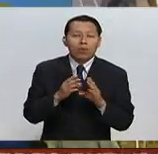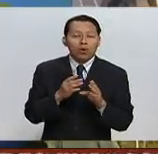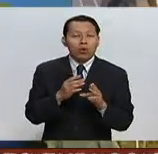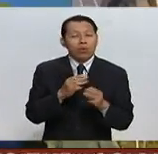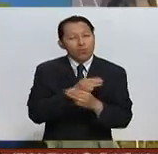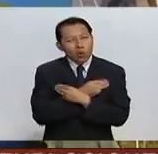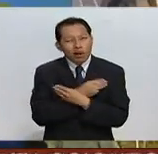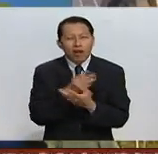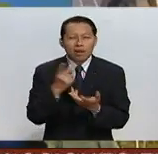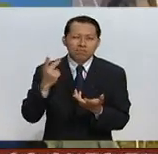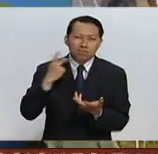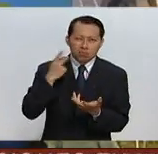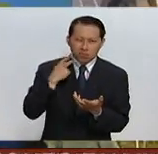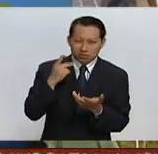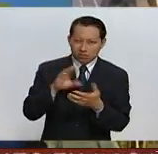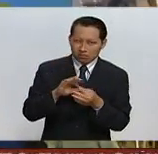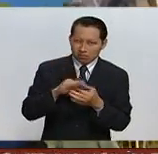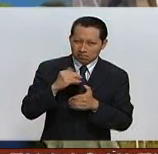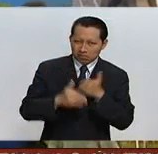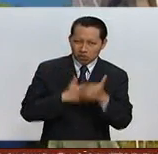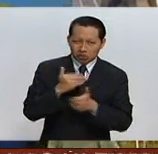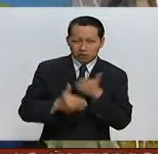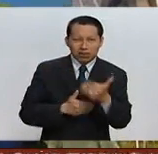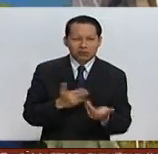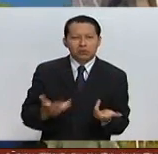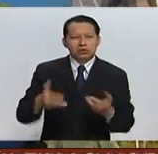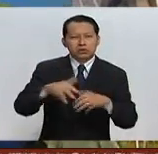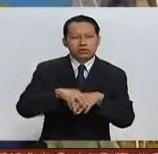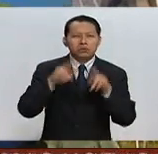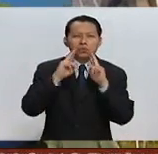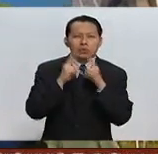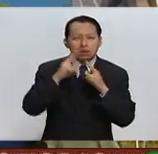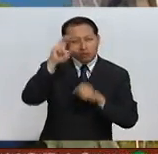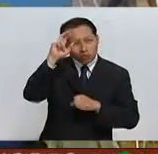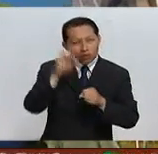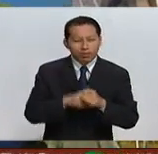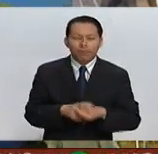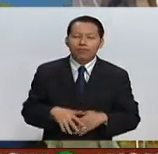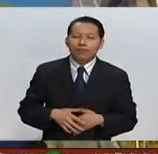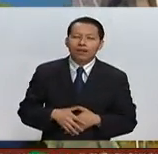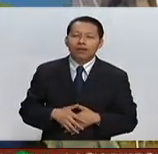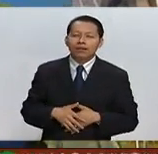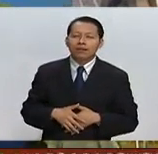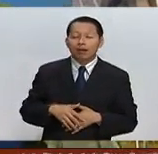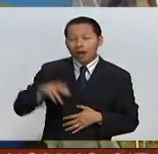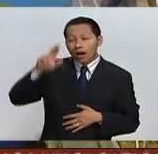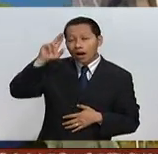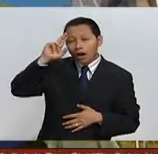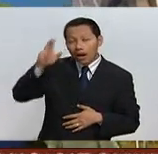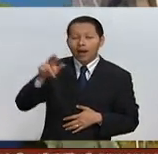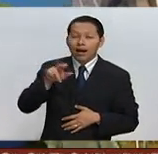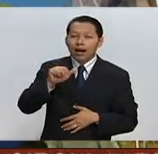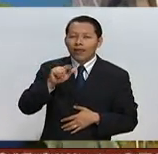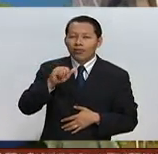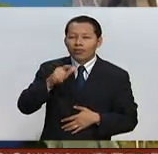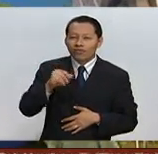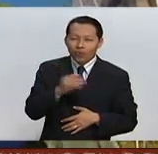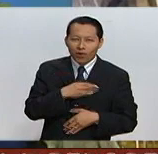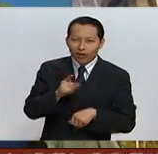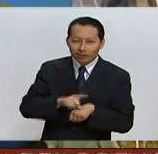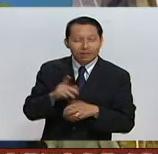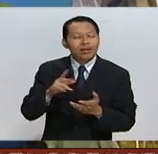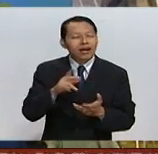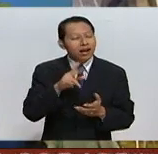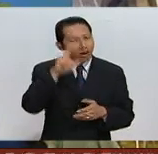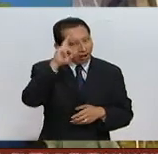políticamente hablando a lo que es el proceso de integración en la Unión Europea. Hola Adolfo, ¿cómo estás? Buenos días. Patti, muy buenos días, ¿cómo